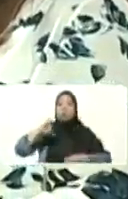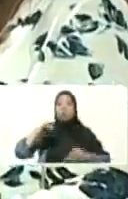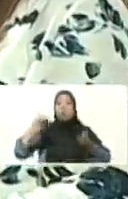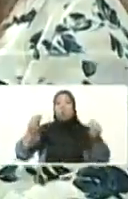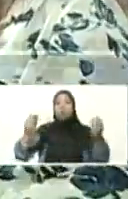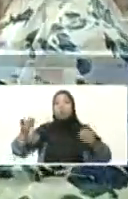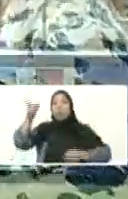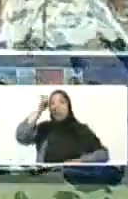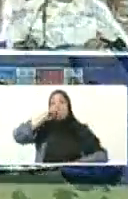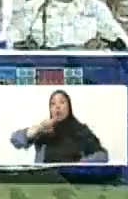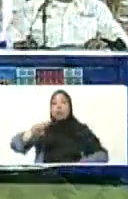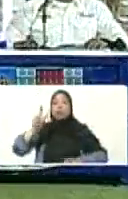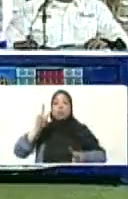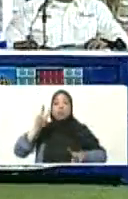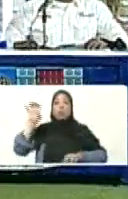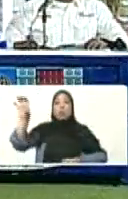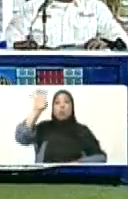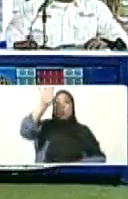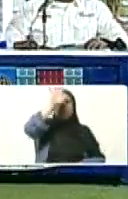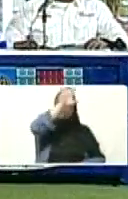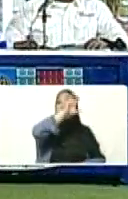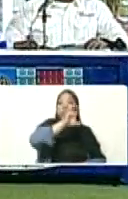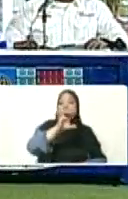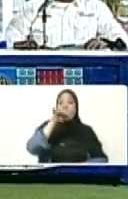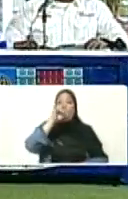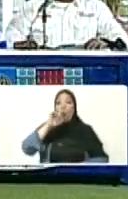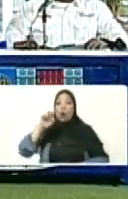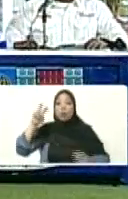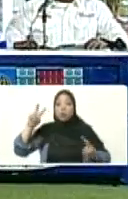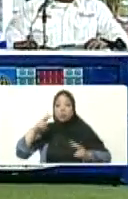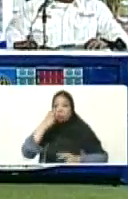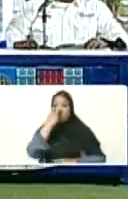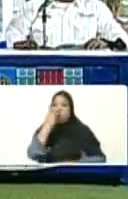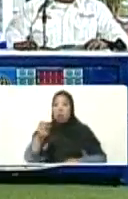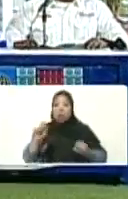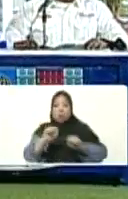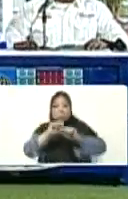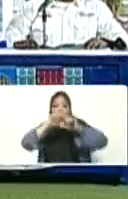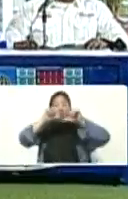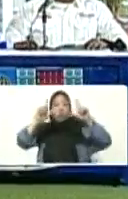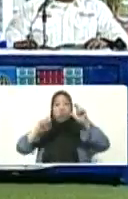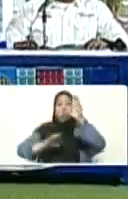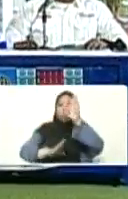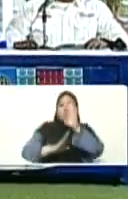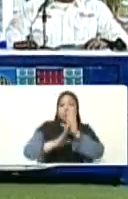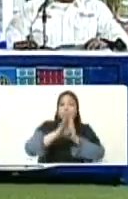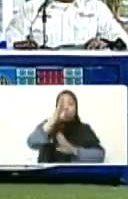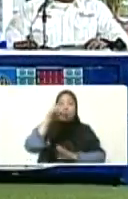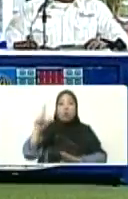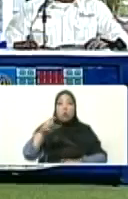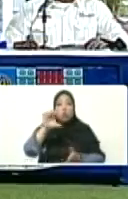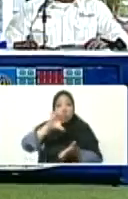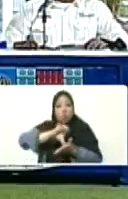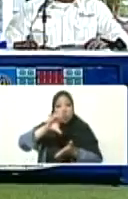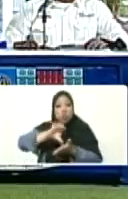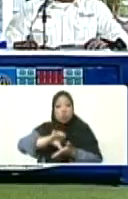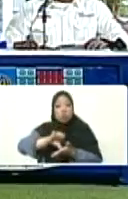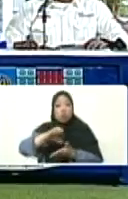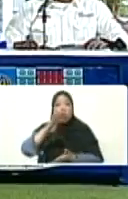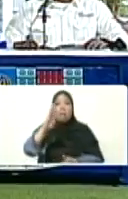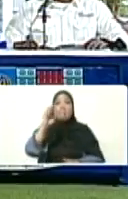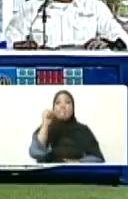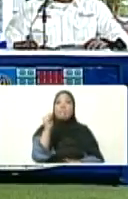años que no iba a esos países. Quedé impresionado del crecimiento de una ciudad como Baku,